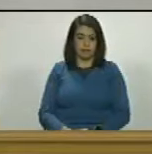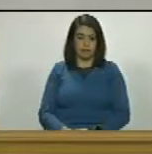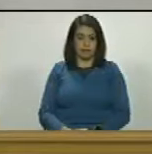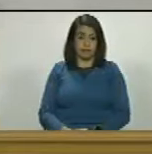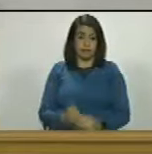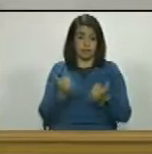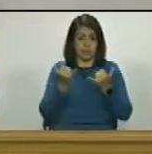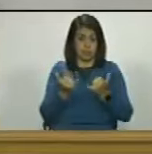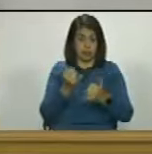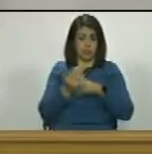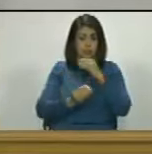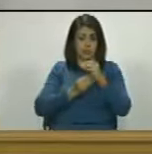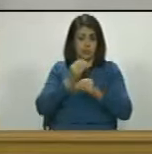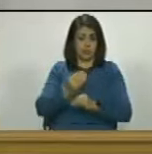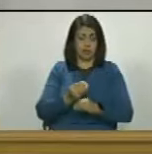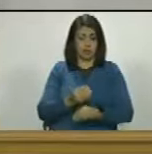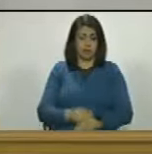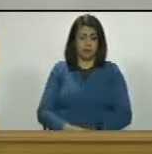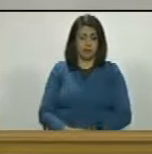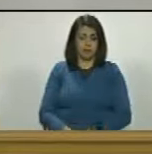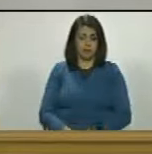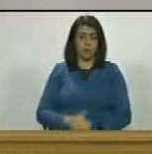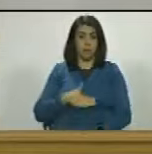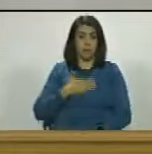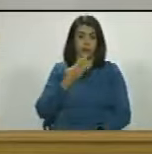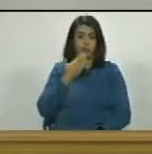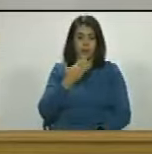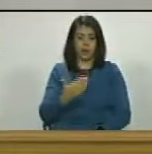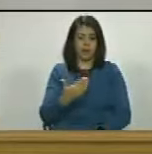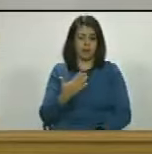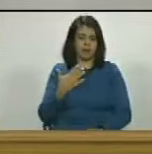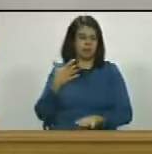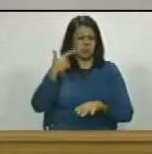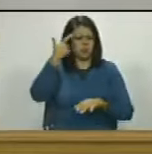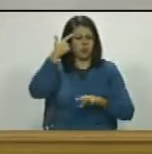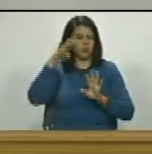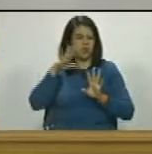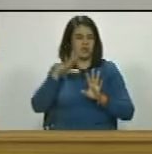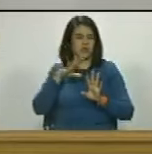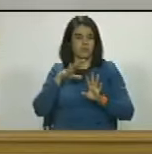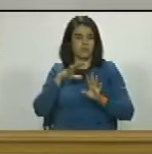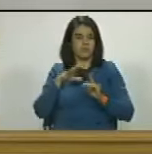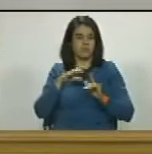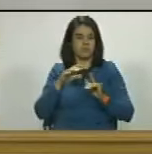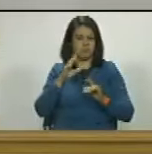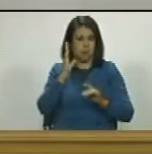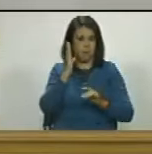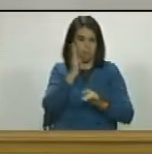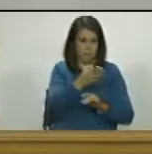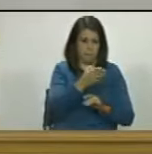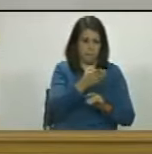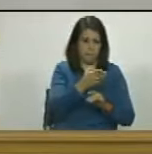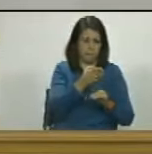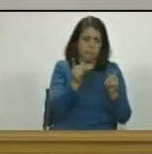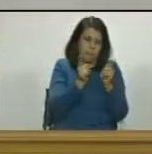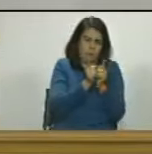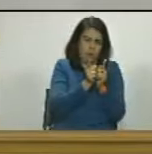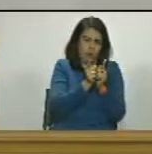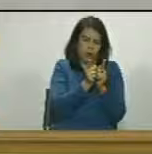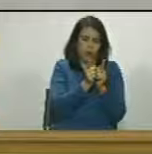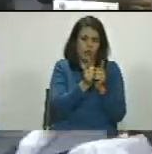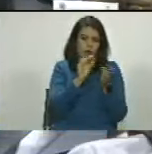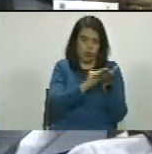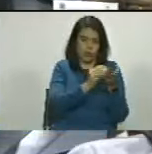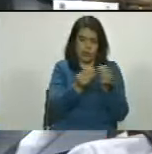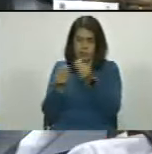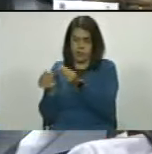ya cometieron el delito podrían solicitar una cosa así no me acuerdo como se llama como que se le aminoren la pena algo así si devuelven